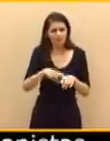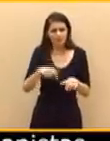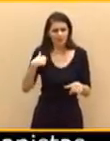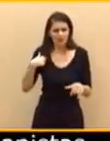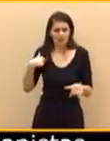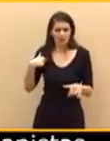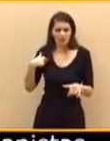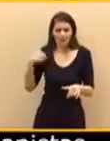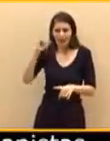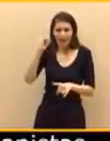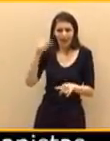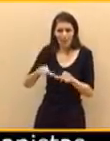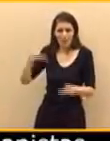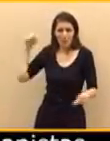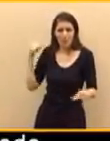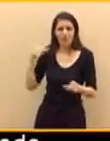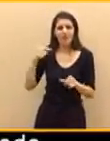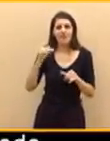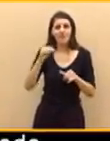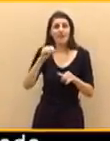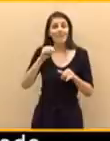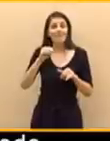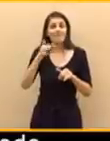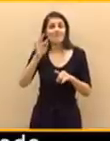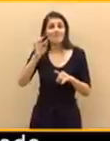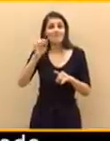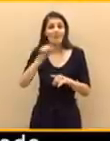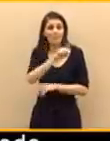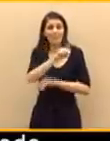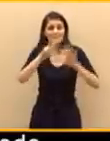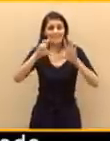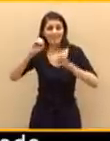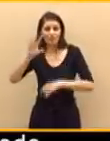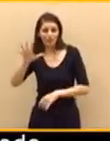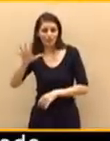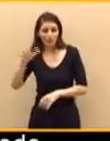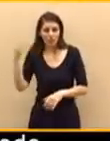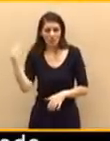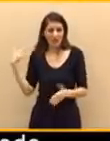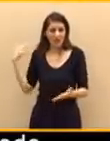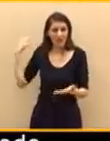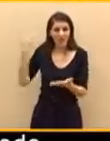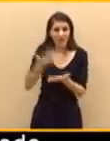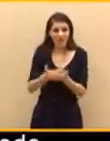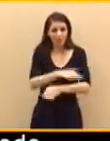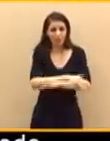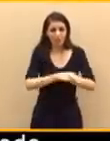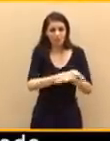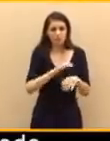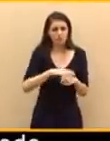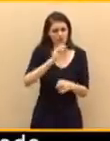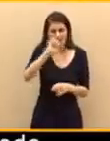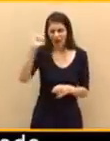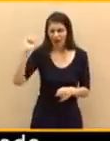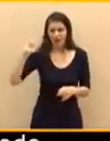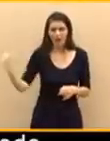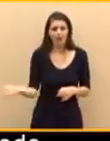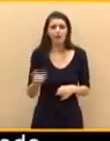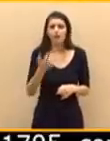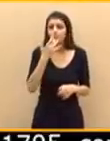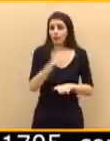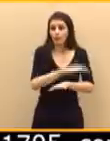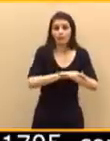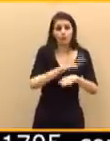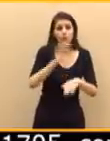Lo que pasa es que ha habido ministros de Hacienda más moderados. Por citar alguno recientemente, Solves o la señora Salgado, señoras de su propio partido. Claro,